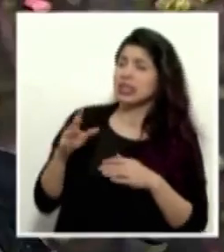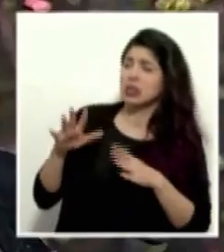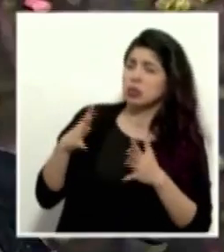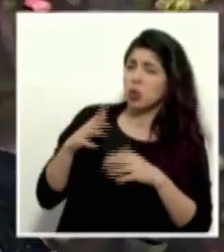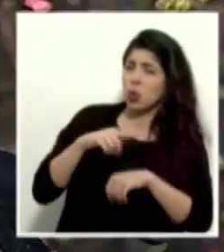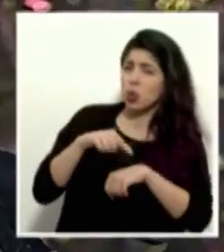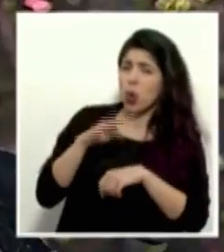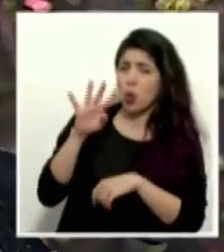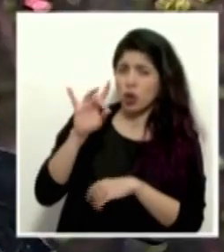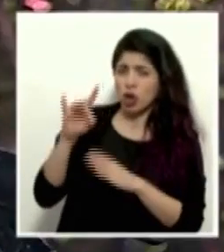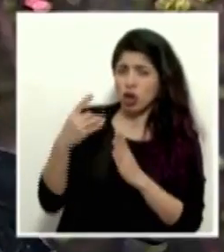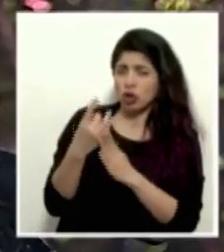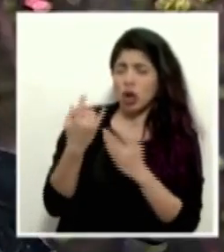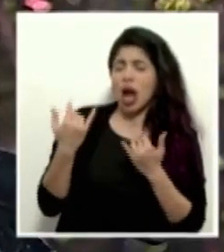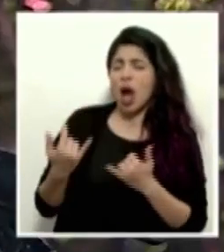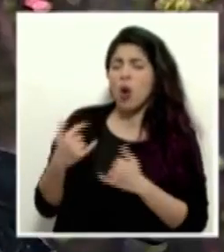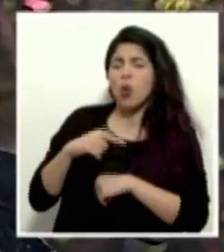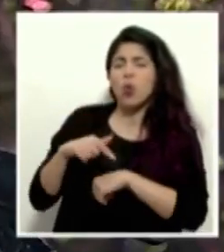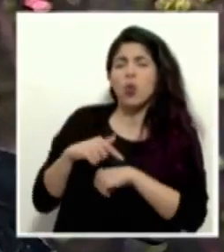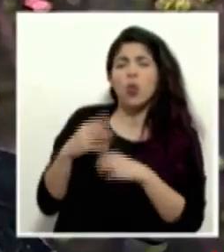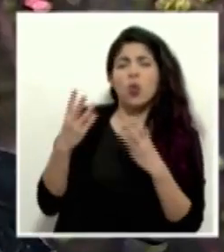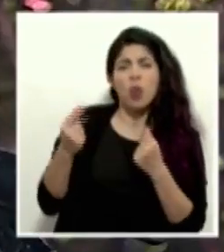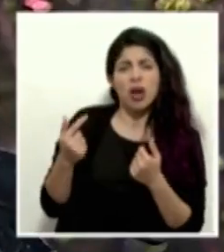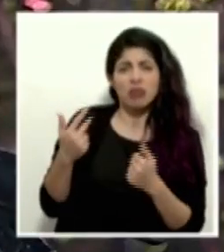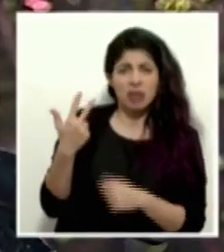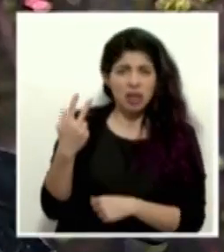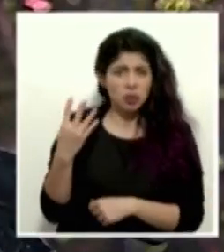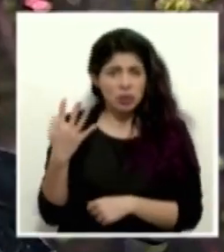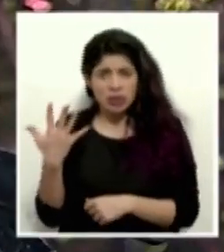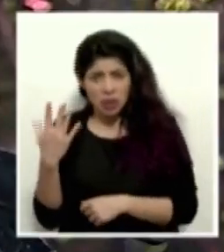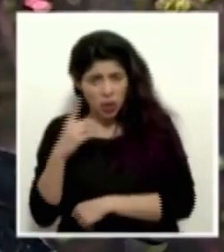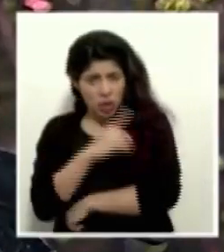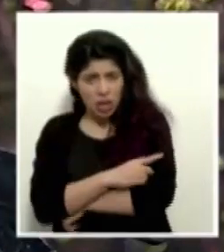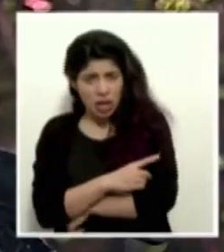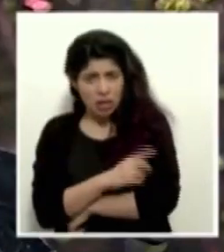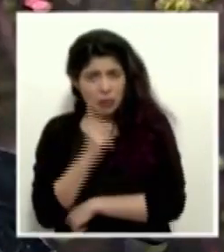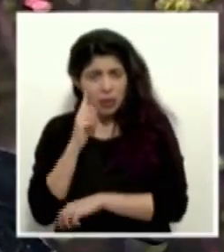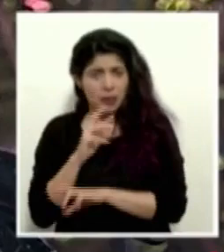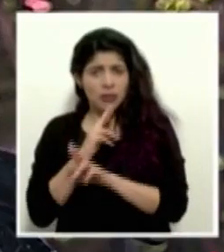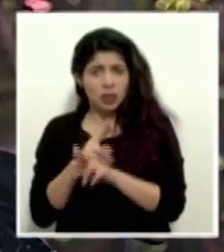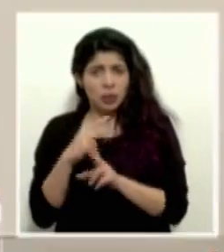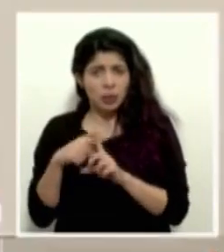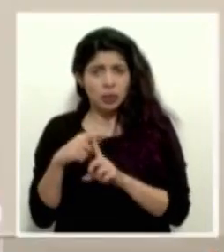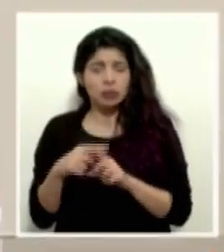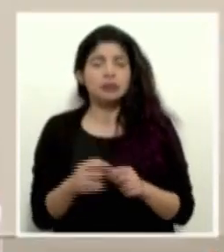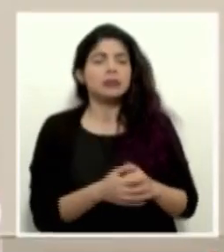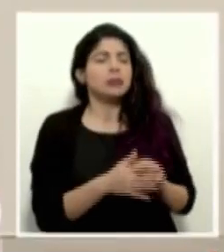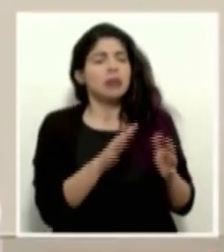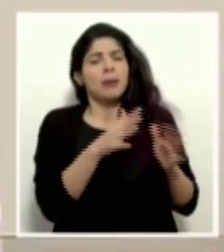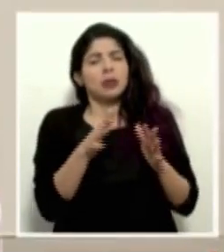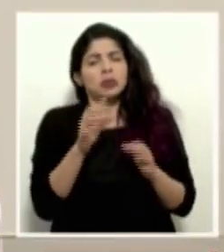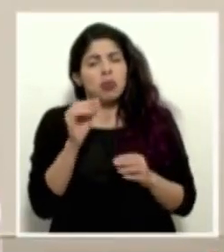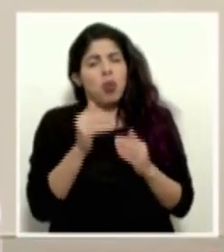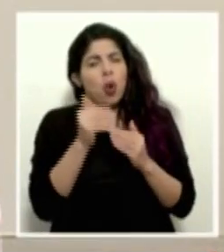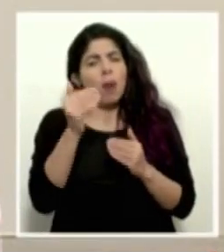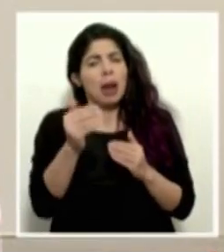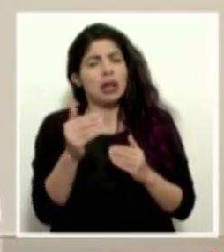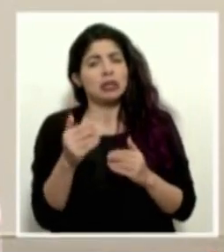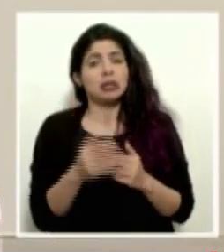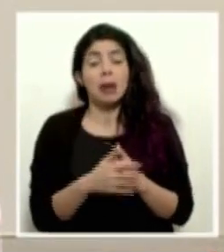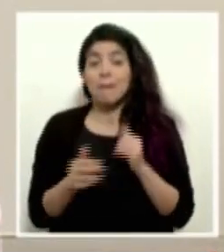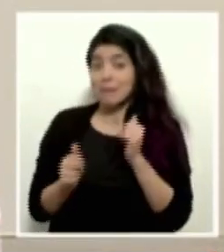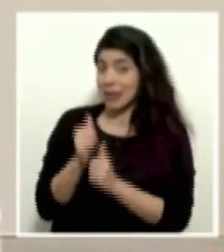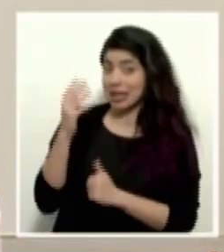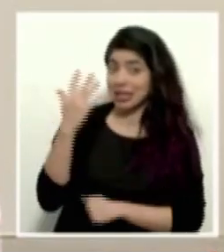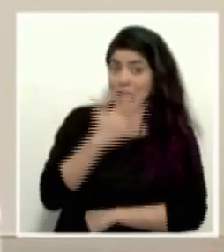48 horas y ¿cuál es el promedio que se está tardando en este momento? ¿Tres, cuatro o cinco días en dar ese resultado positivo? Aproximadamente, un poco más. Ya está pasando